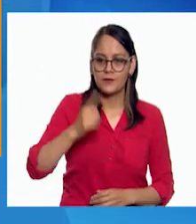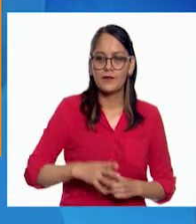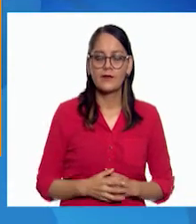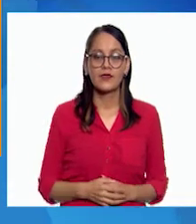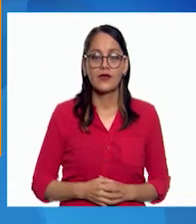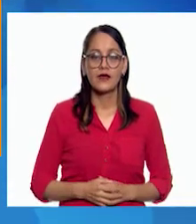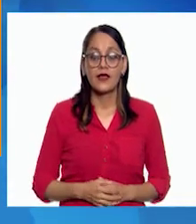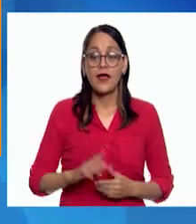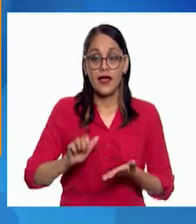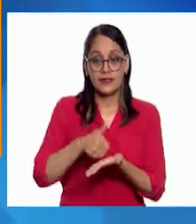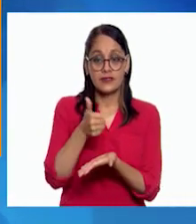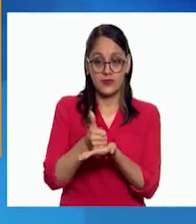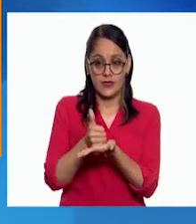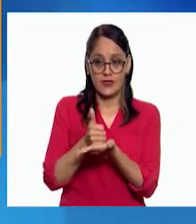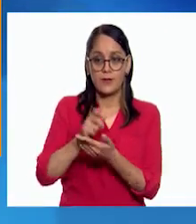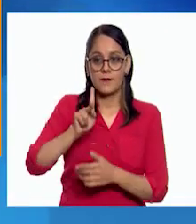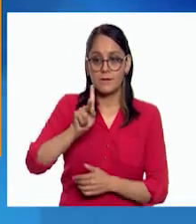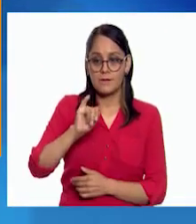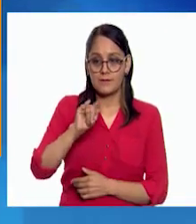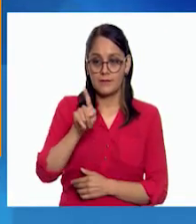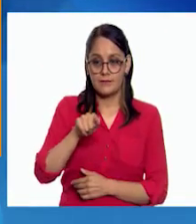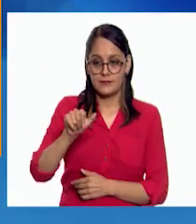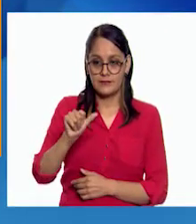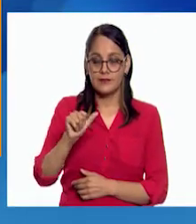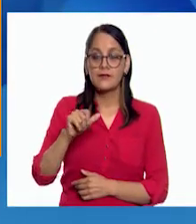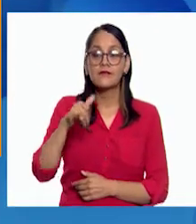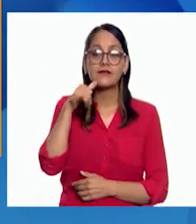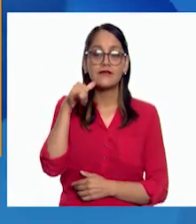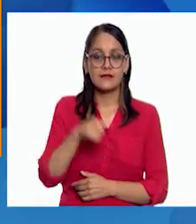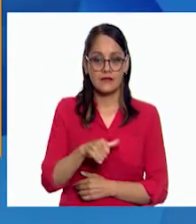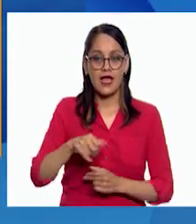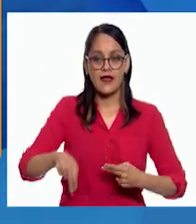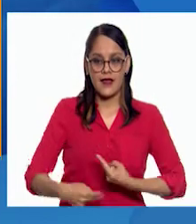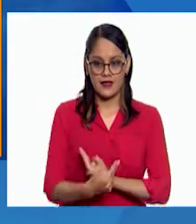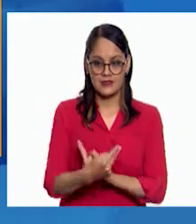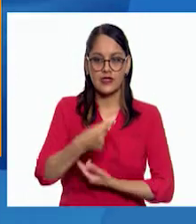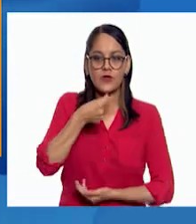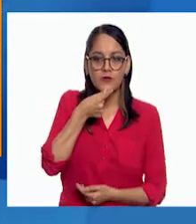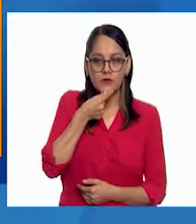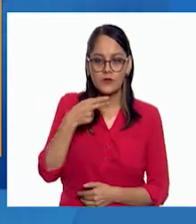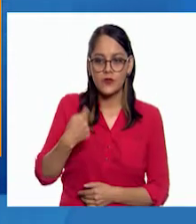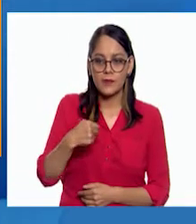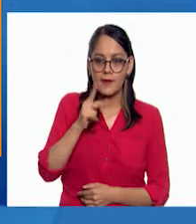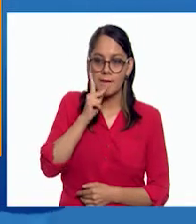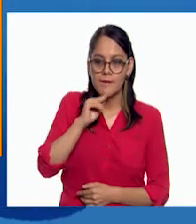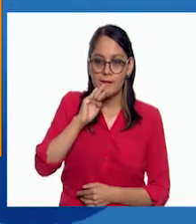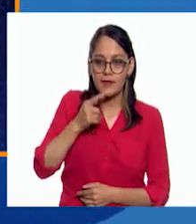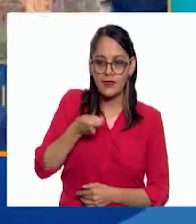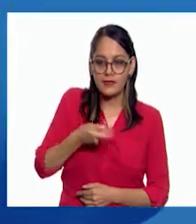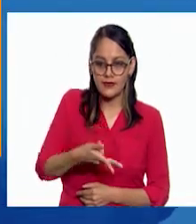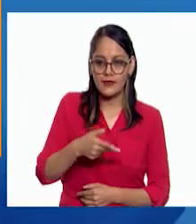En la ciudad de Pisa, Italia, nació un niño al que sus padres llamaron Galileo.